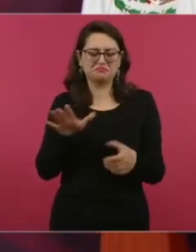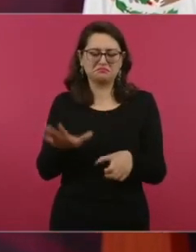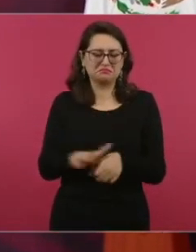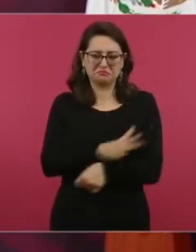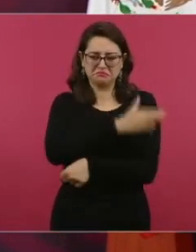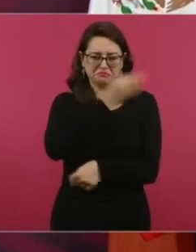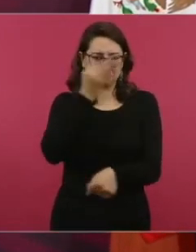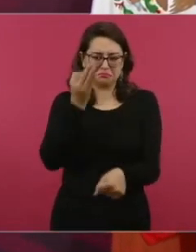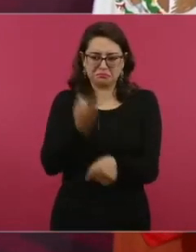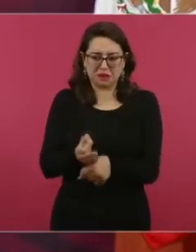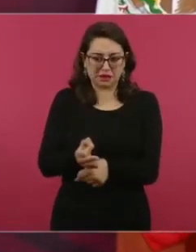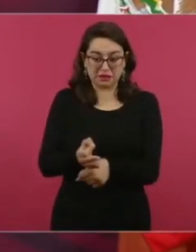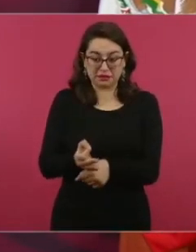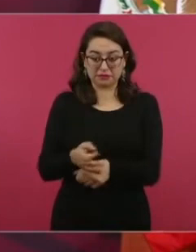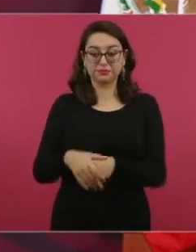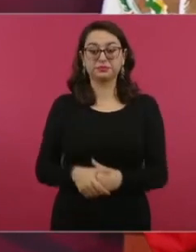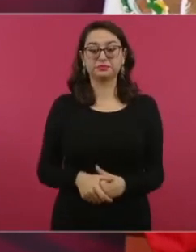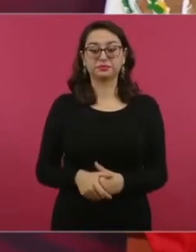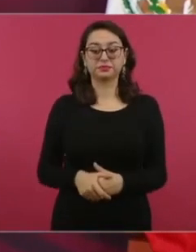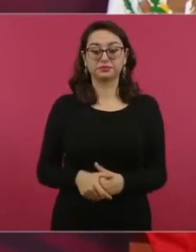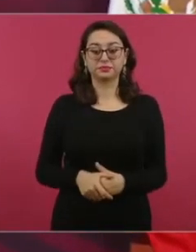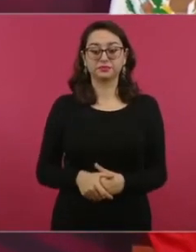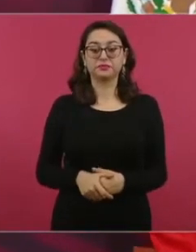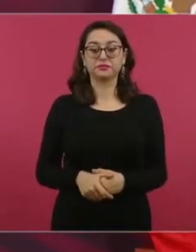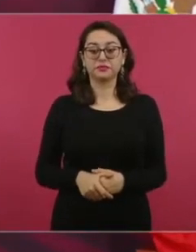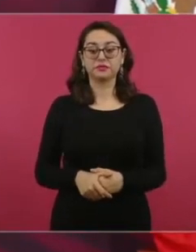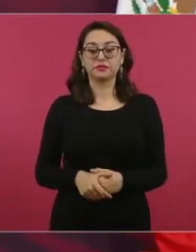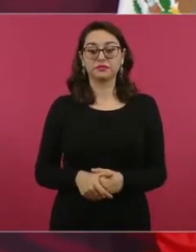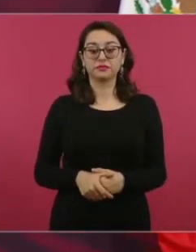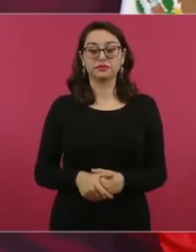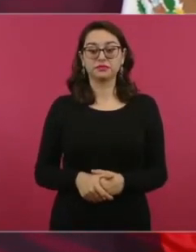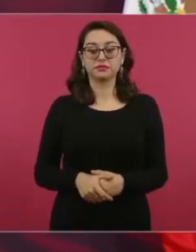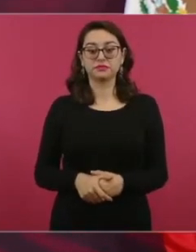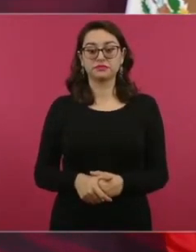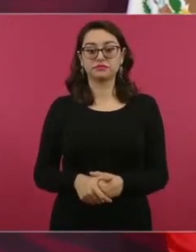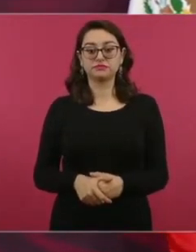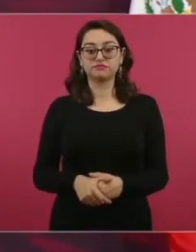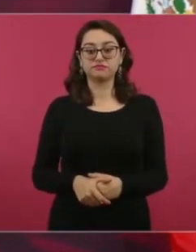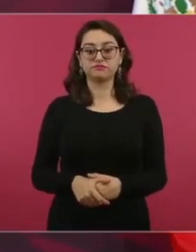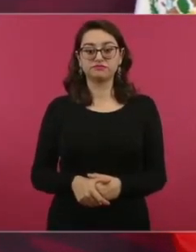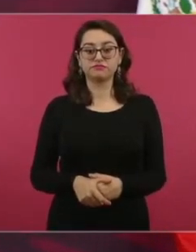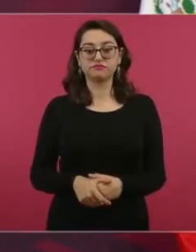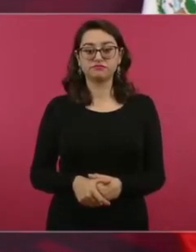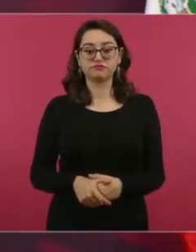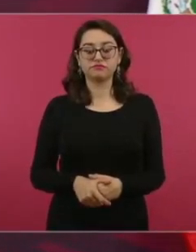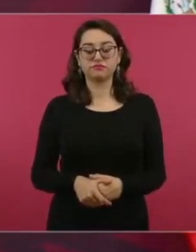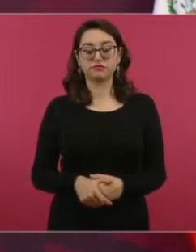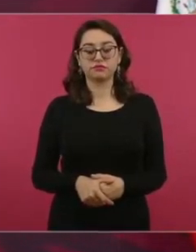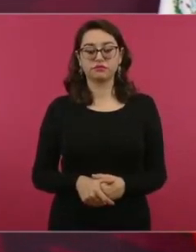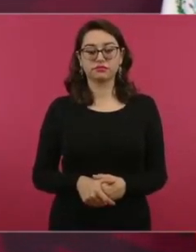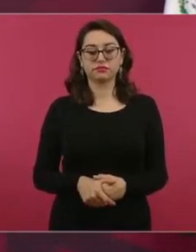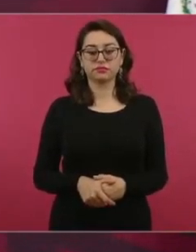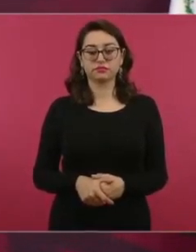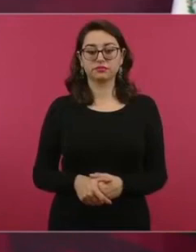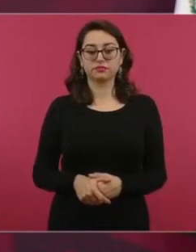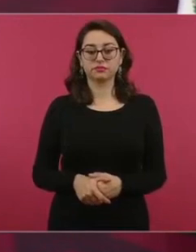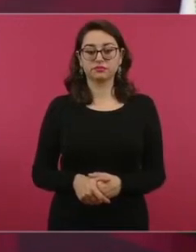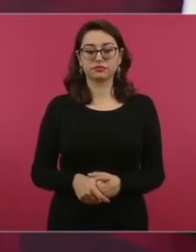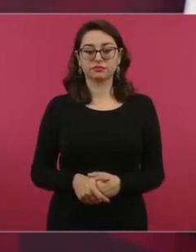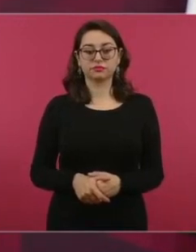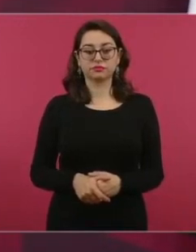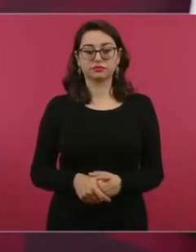También resienten algunos, no muchos de los adversarios,